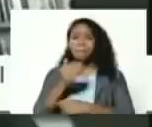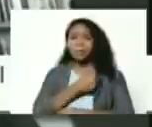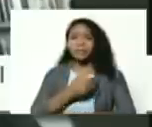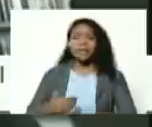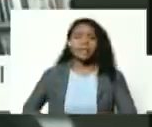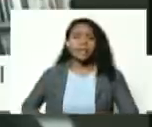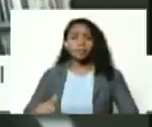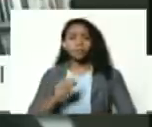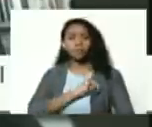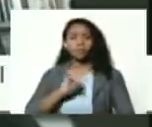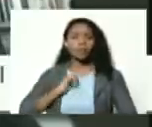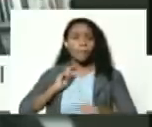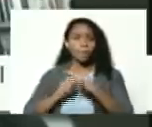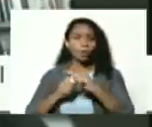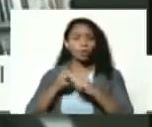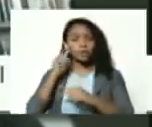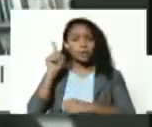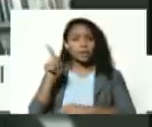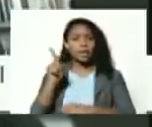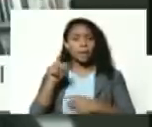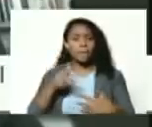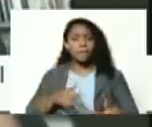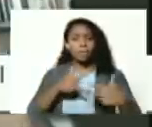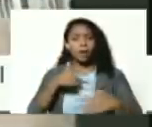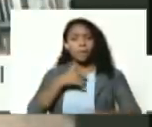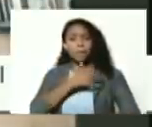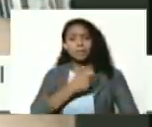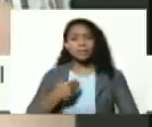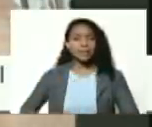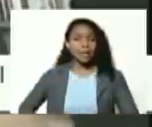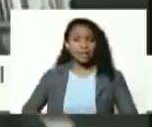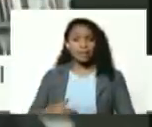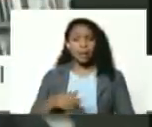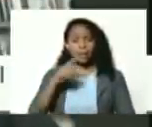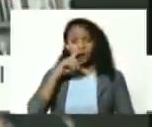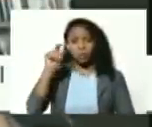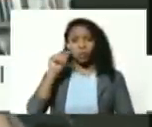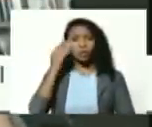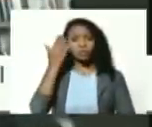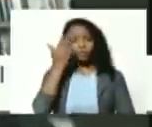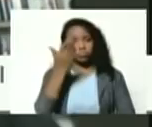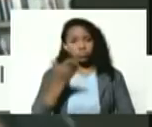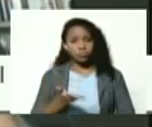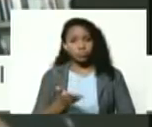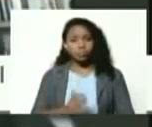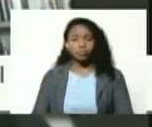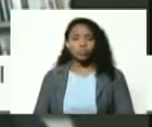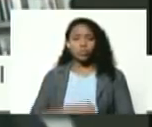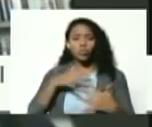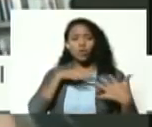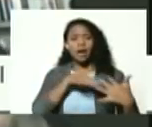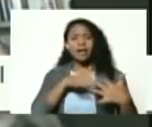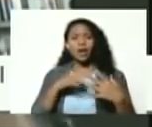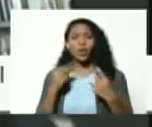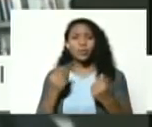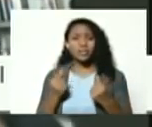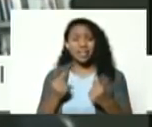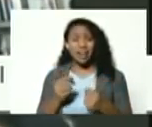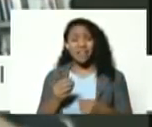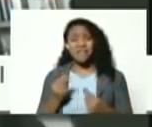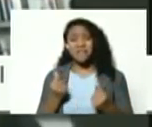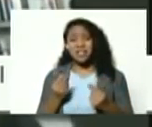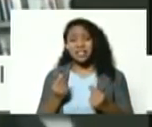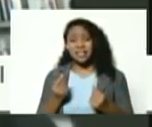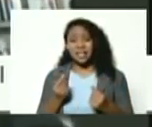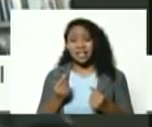contra el presidente Maduro y su persona también una guerra económica financiera